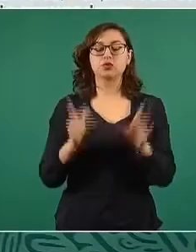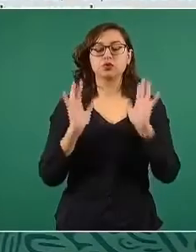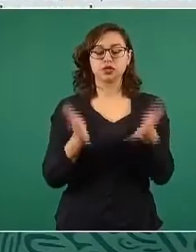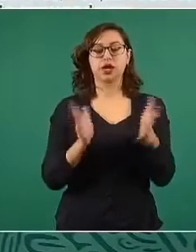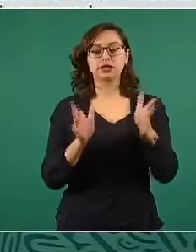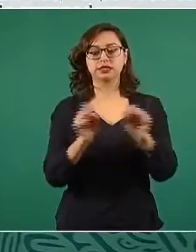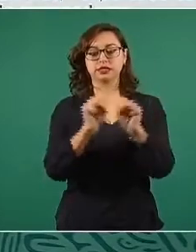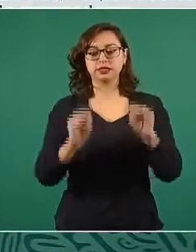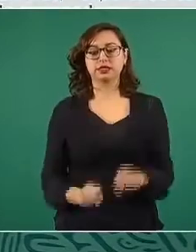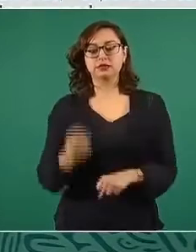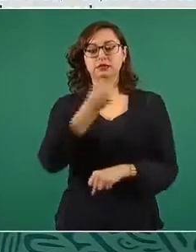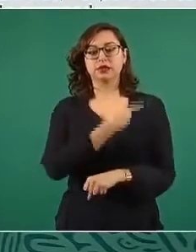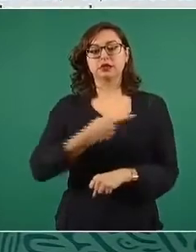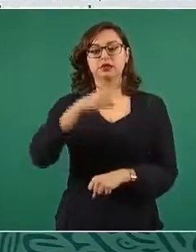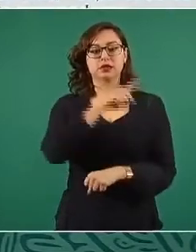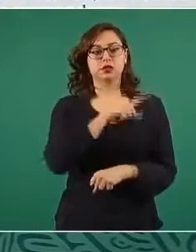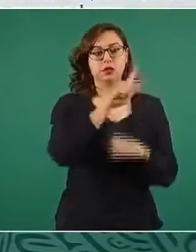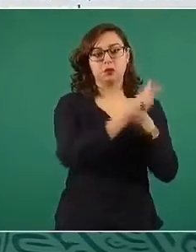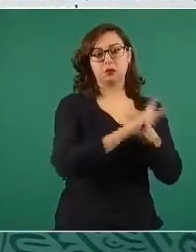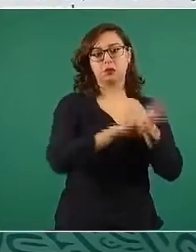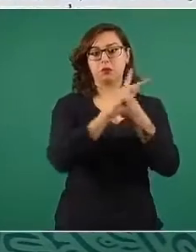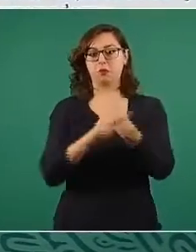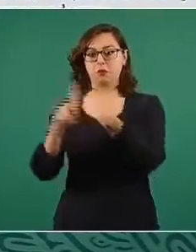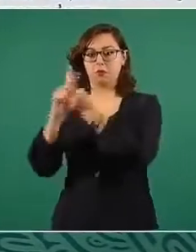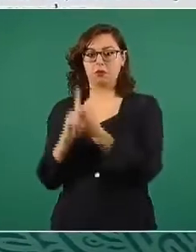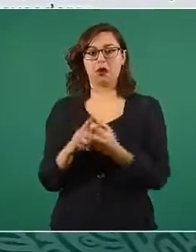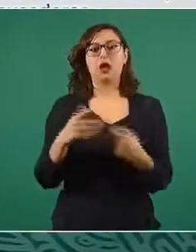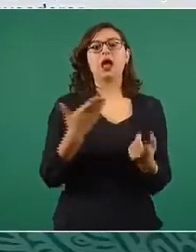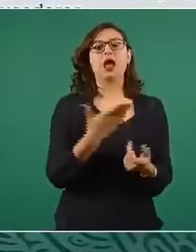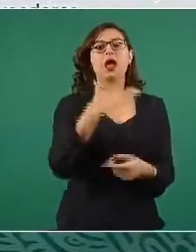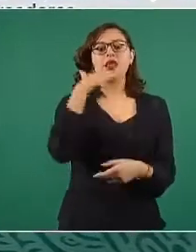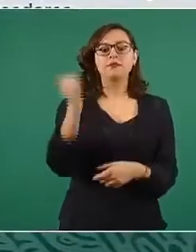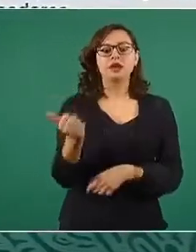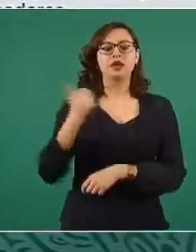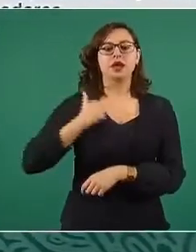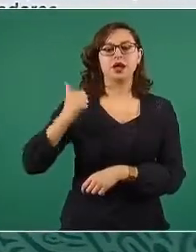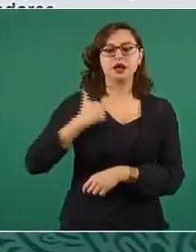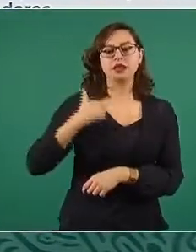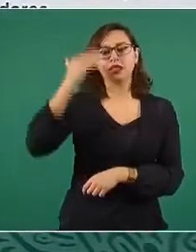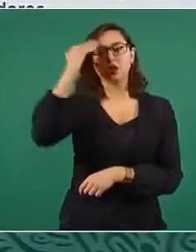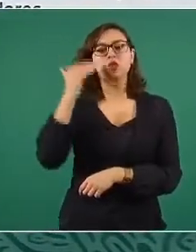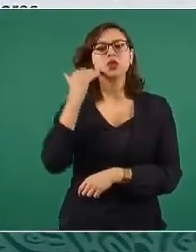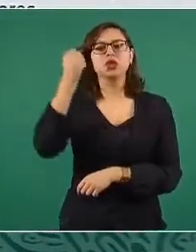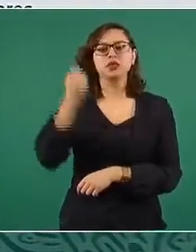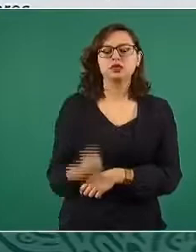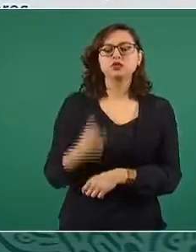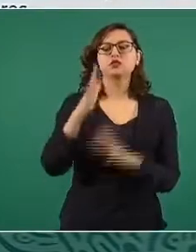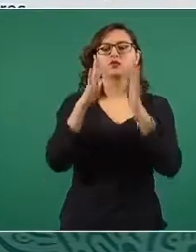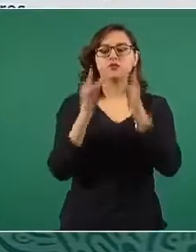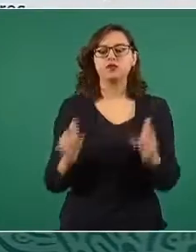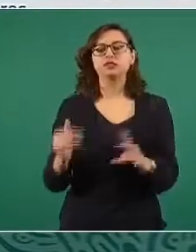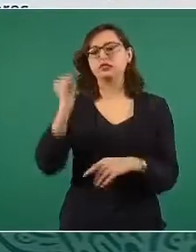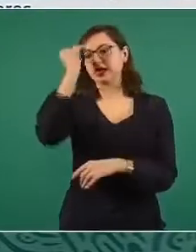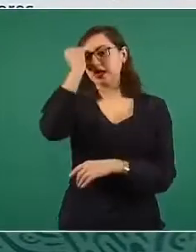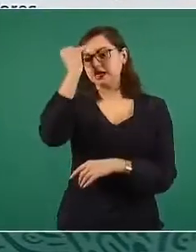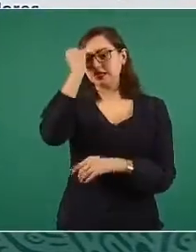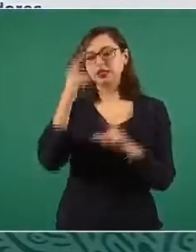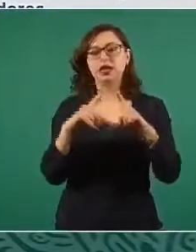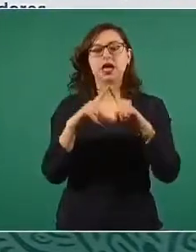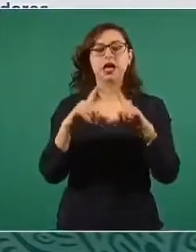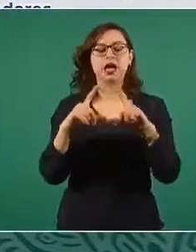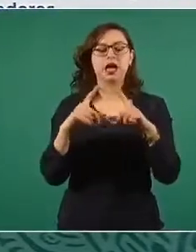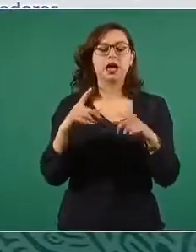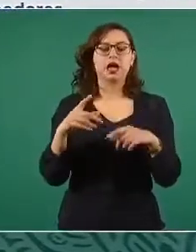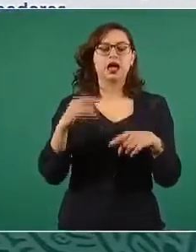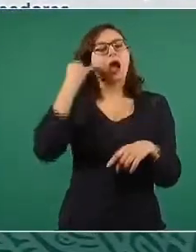medicamentos con esos países que es Alemania, Canadá, Corea del Sur, Francia, India y Japón. Afortunadamente, hemos